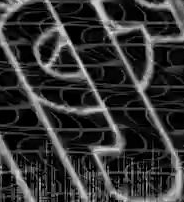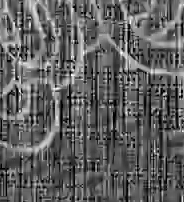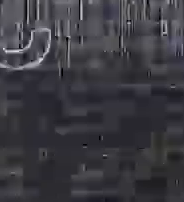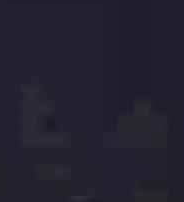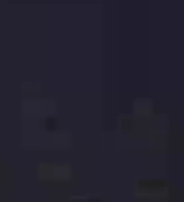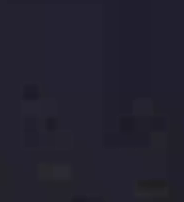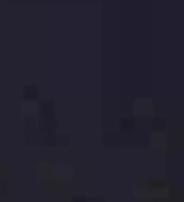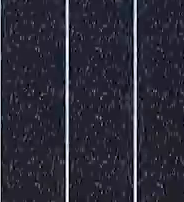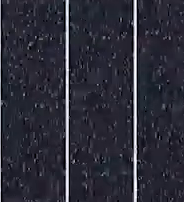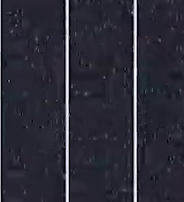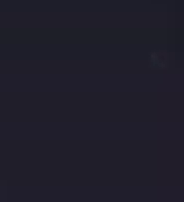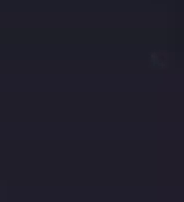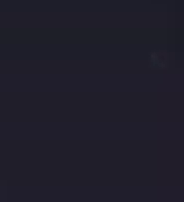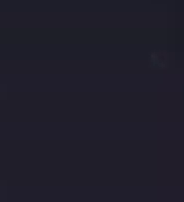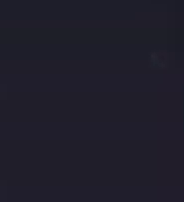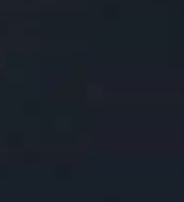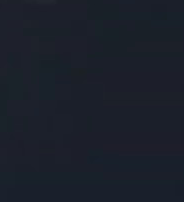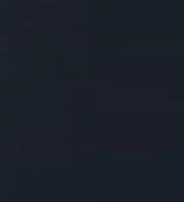recibirnos.